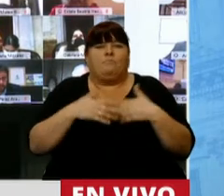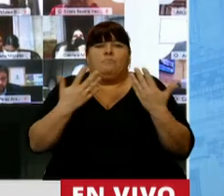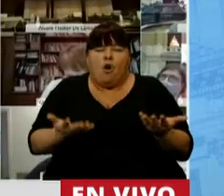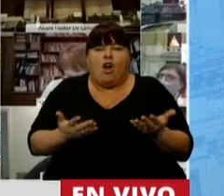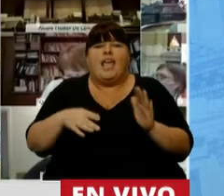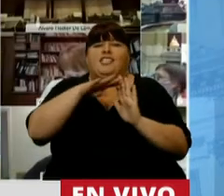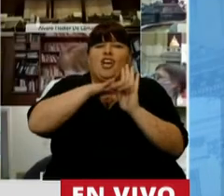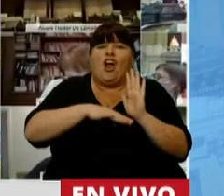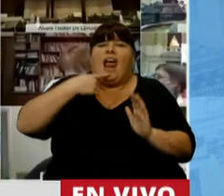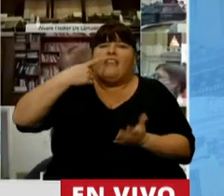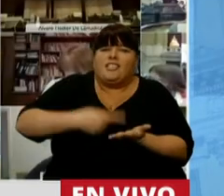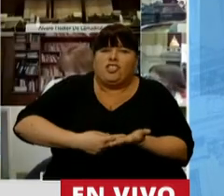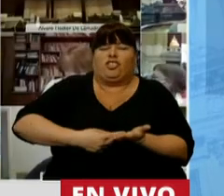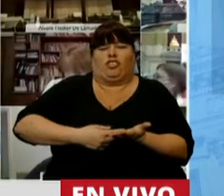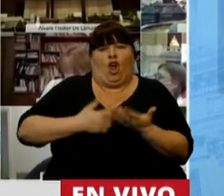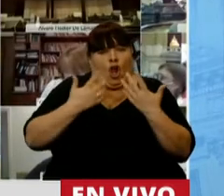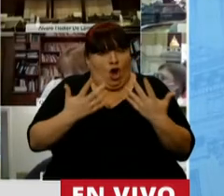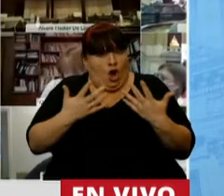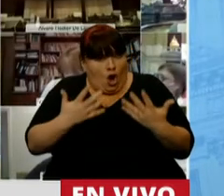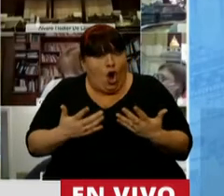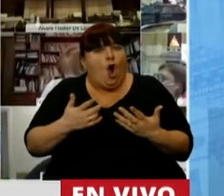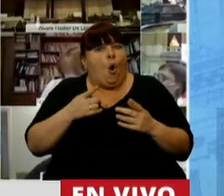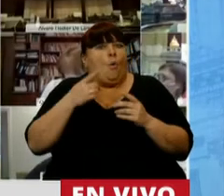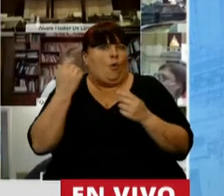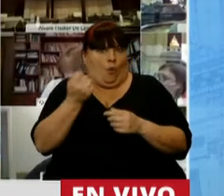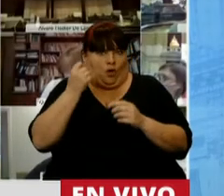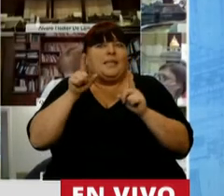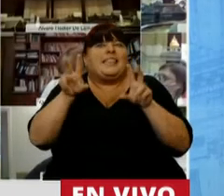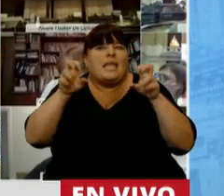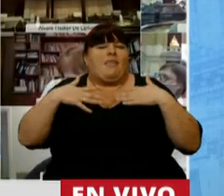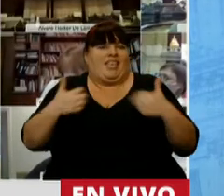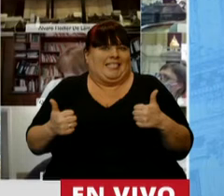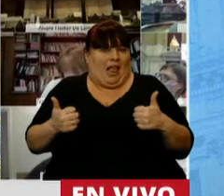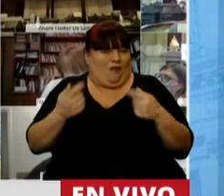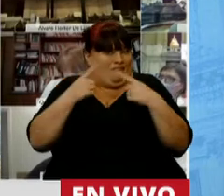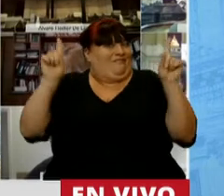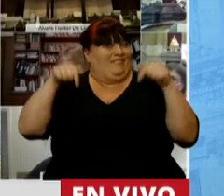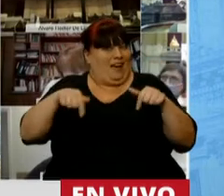lo cual las medidas que se aplican, lógicamente, son también de carácter sanitario y extraordinario.